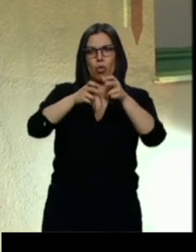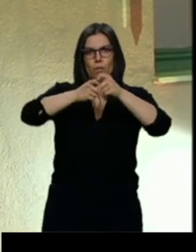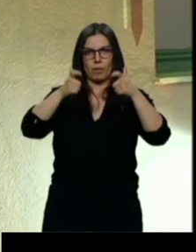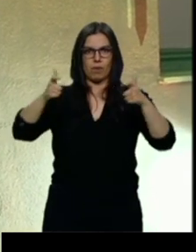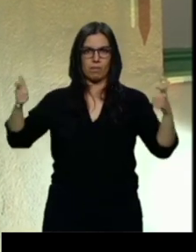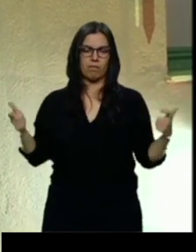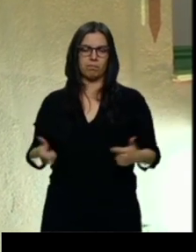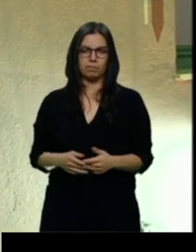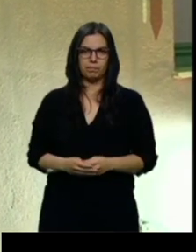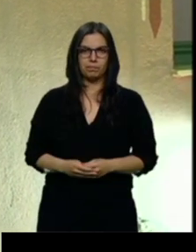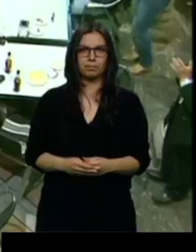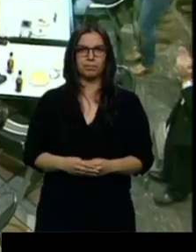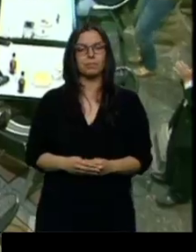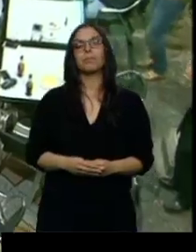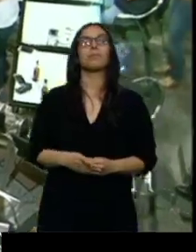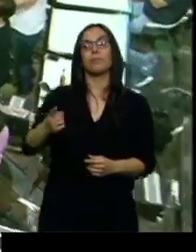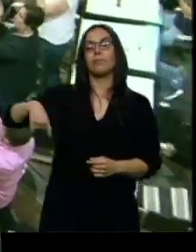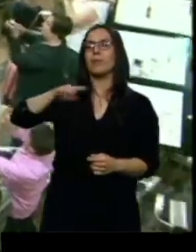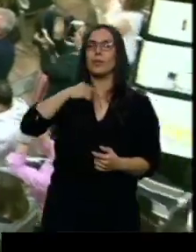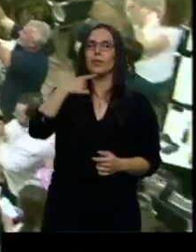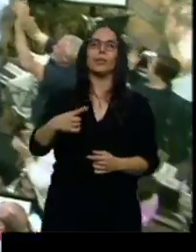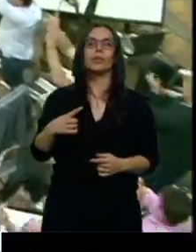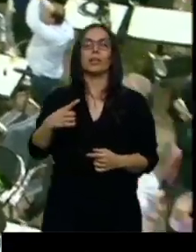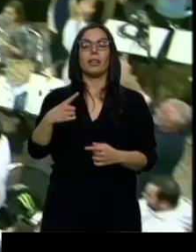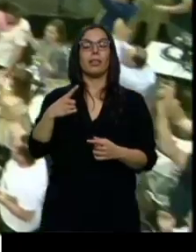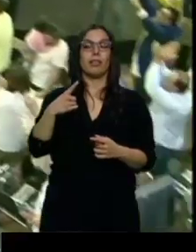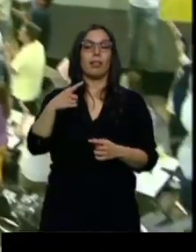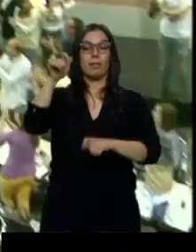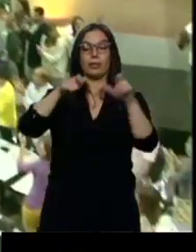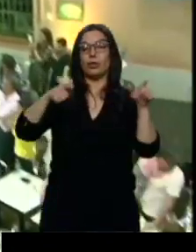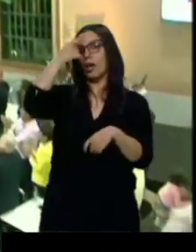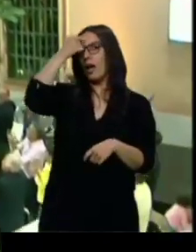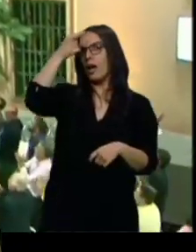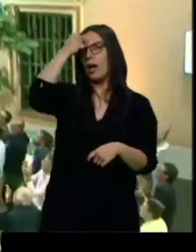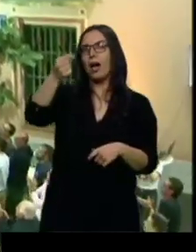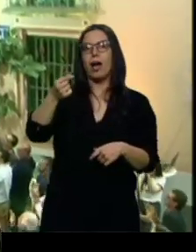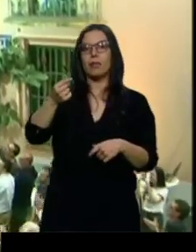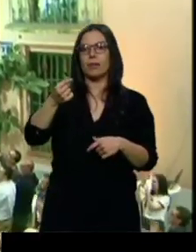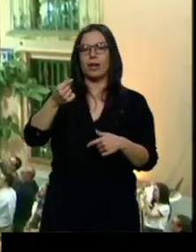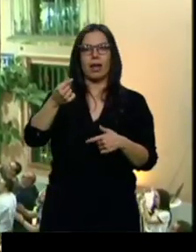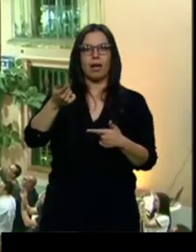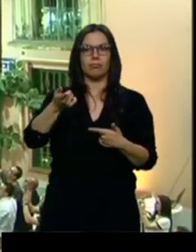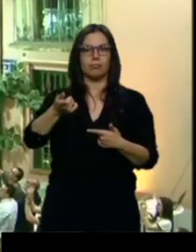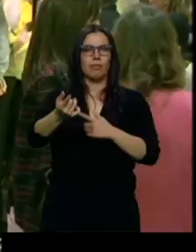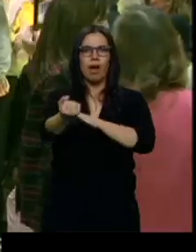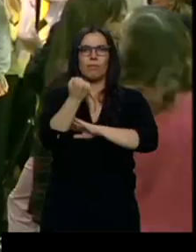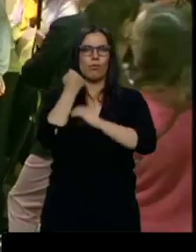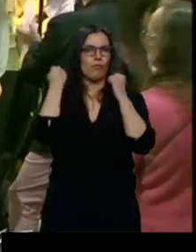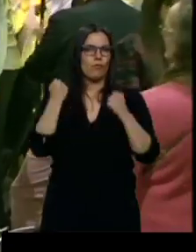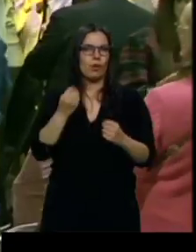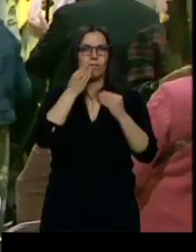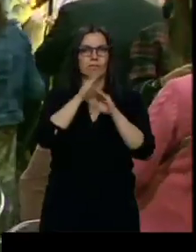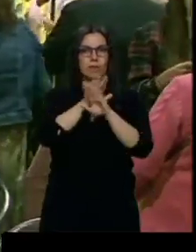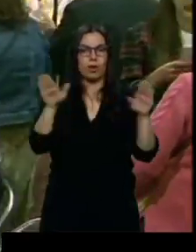Desde por Ávila afirman que la acogida que han tenido entre los abulenses no ha podido ser más satisfactoria. Añaden que la campaña electoral fue un